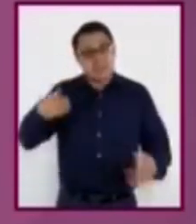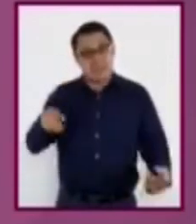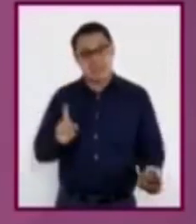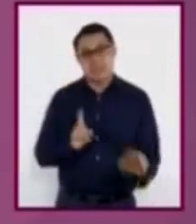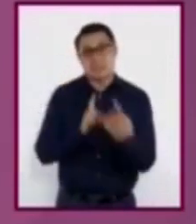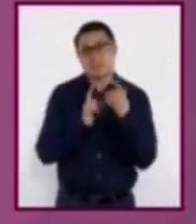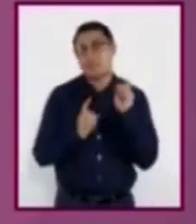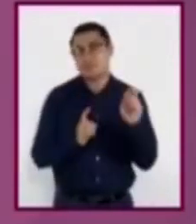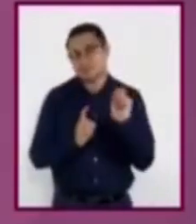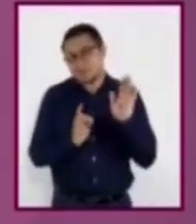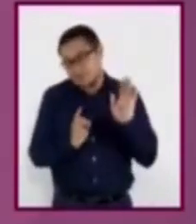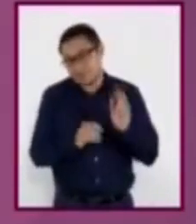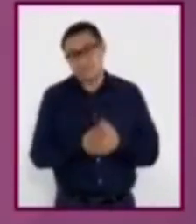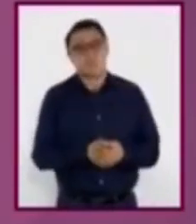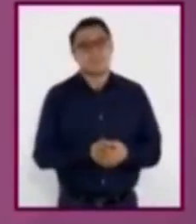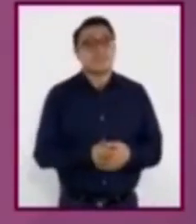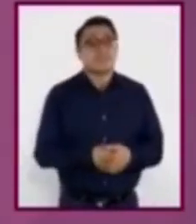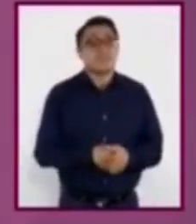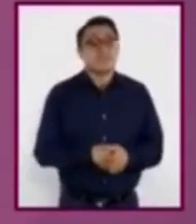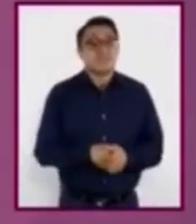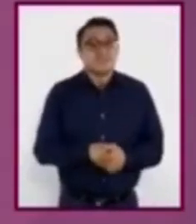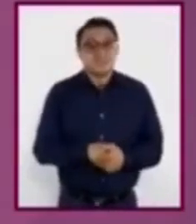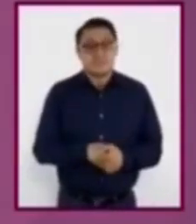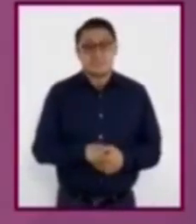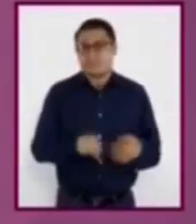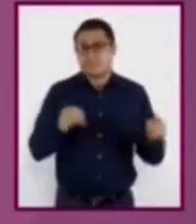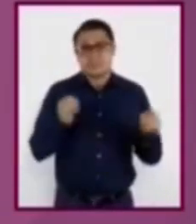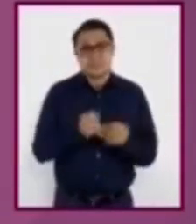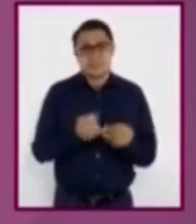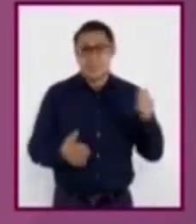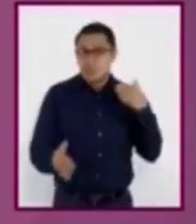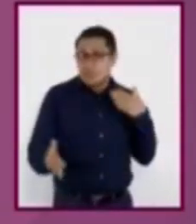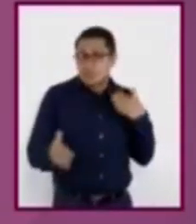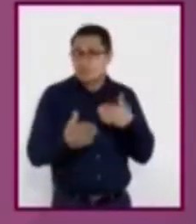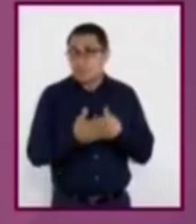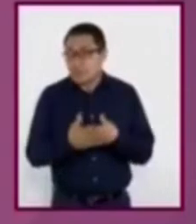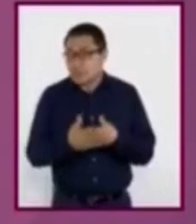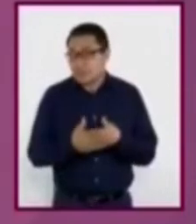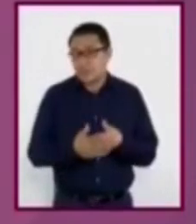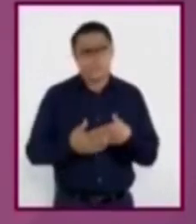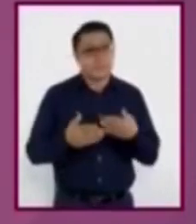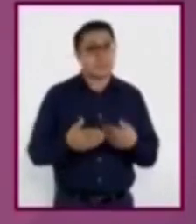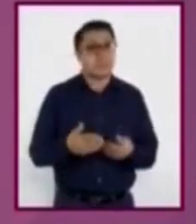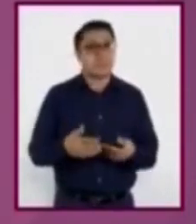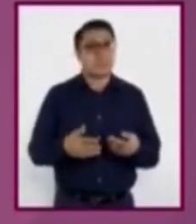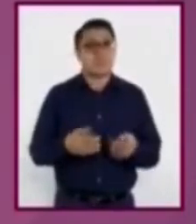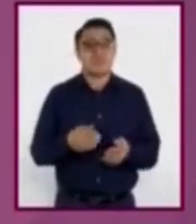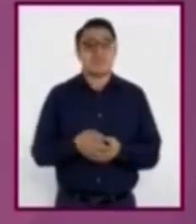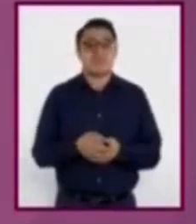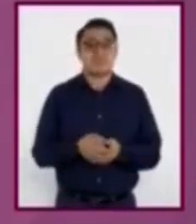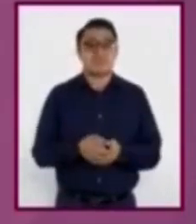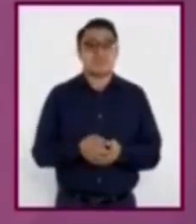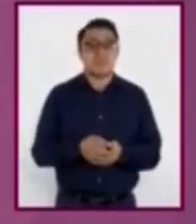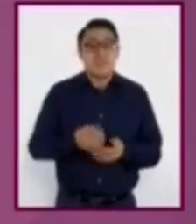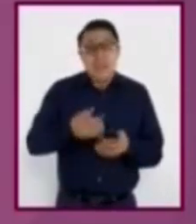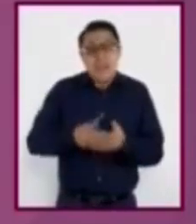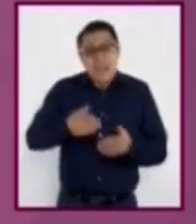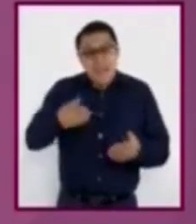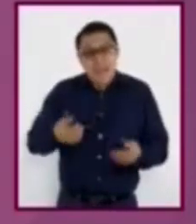relación de noviazgo con ella. También a poner límites antes de iniciar una relación afectiva con alguien.